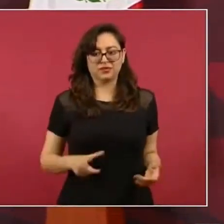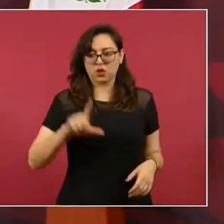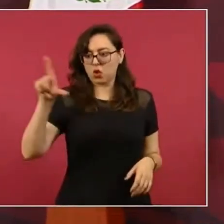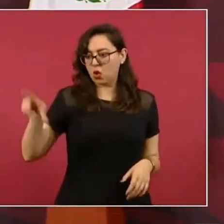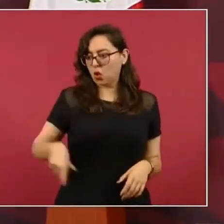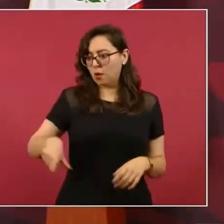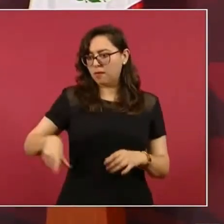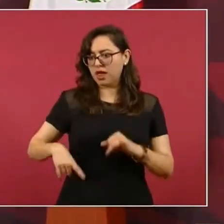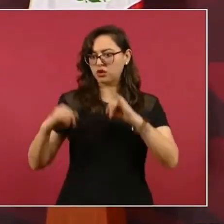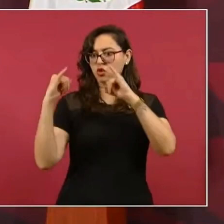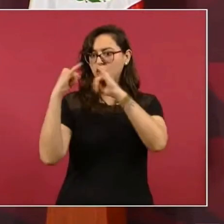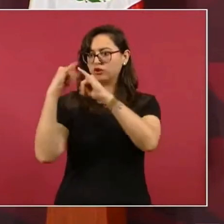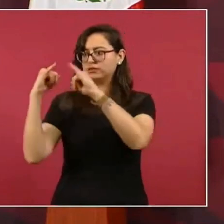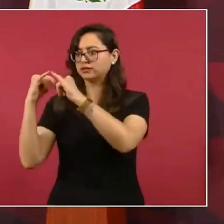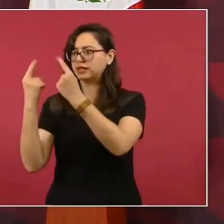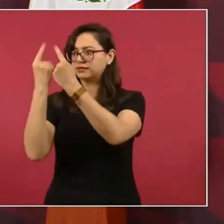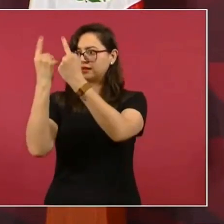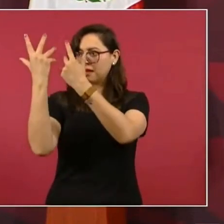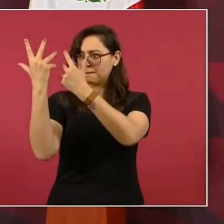Comunicaciones.